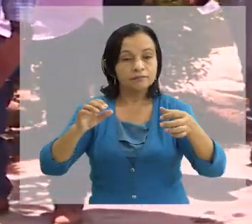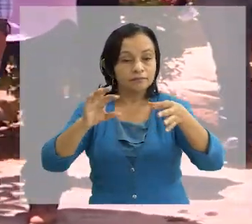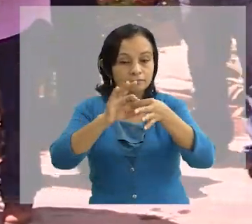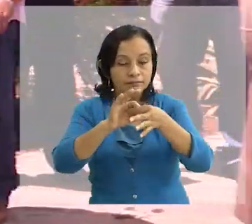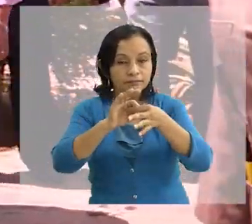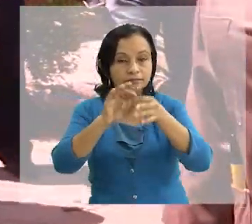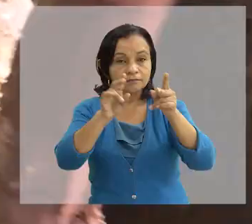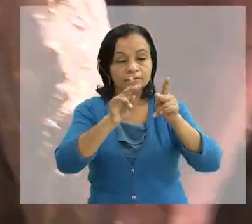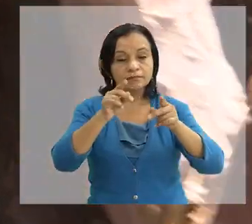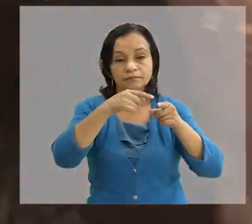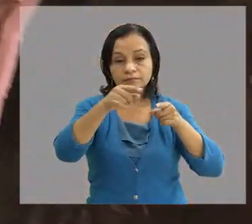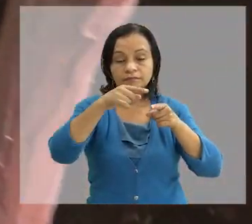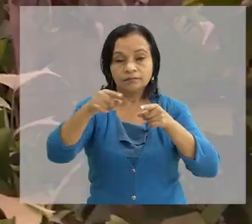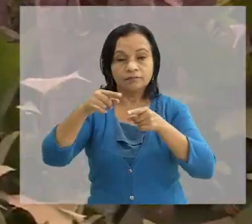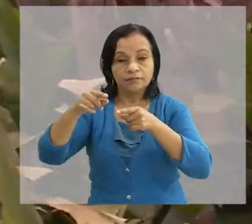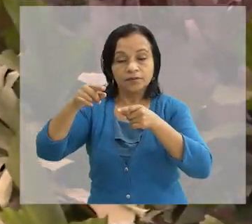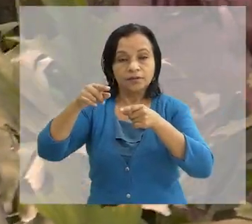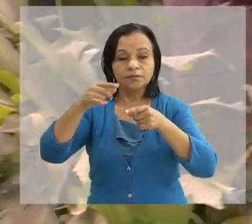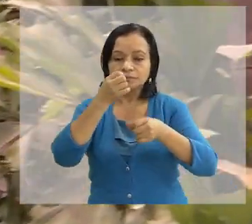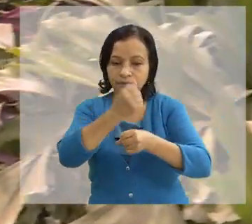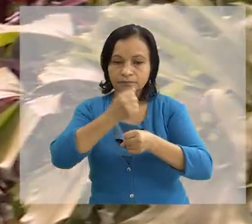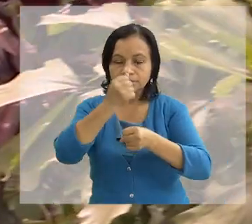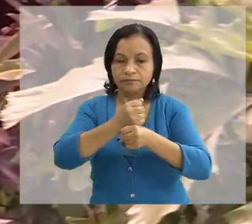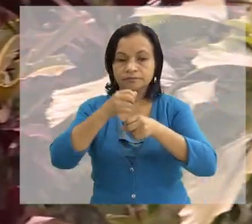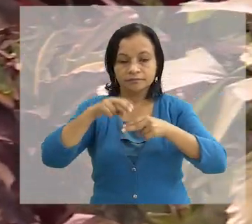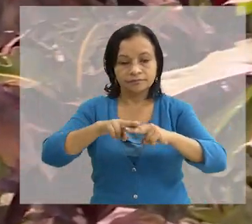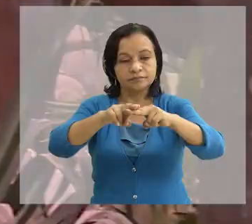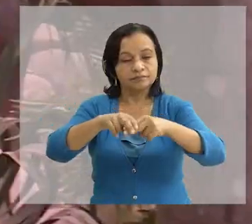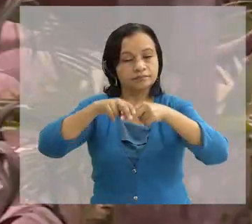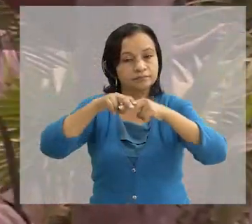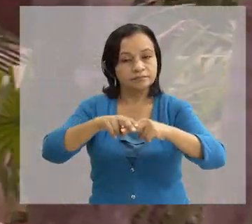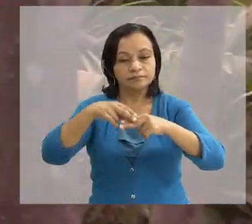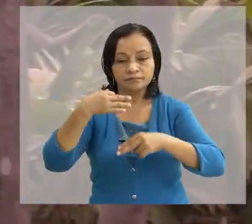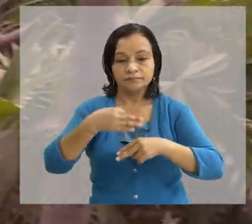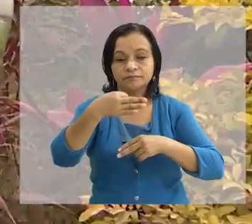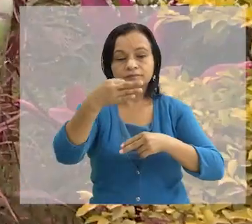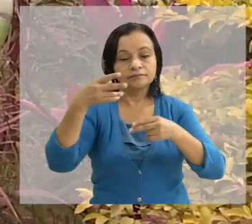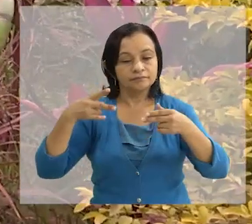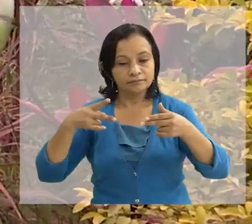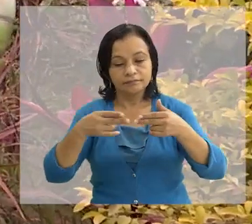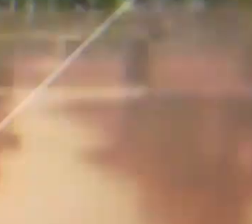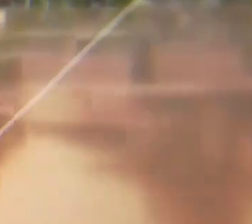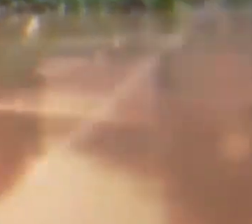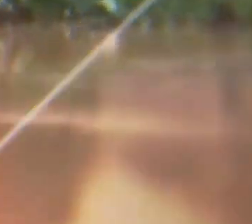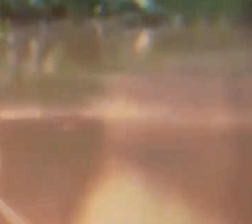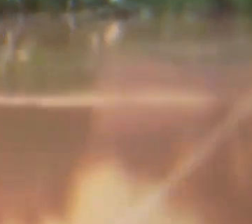organización con la que cuenta el municipio de Nindirí Para el funcionamiento del parque temático próximamente a inaugurar